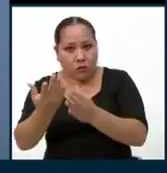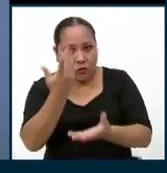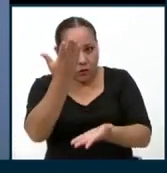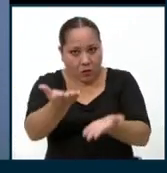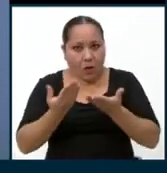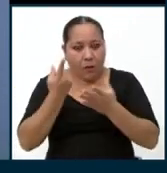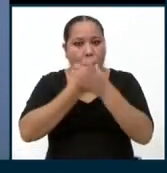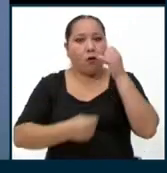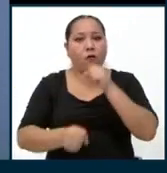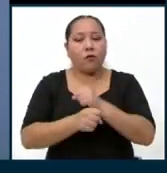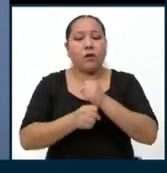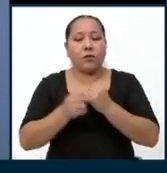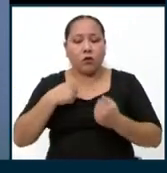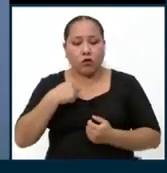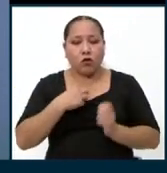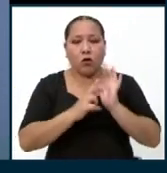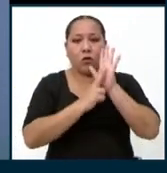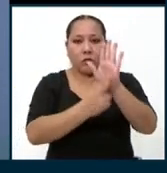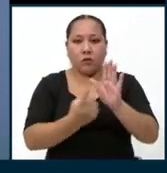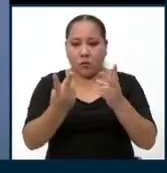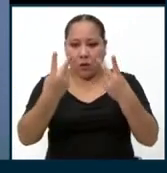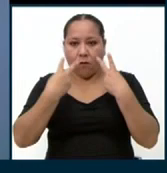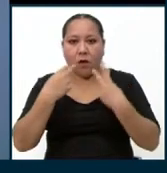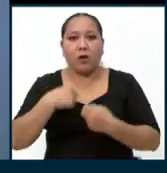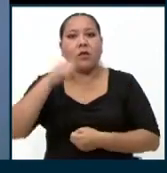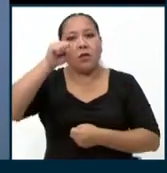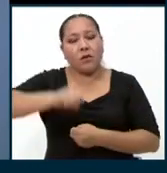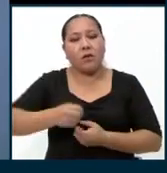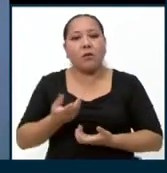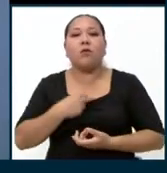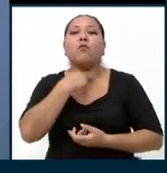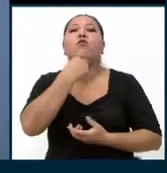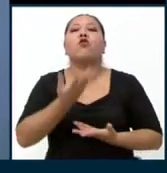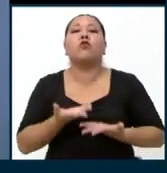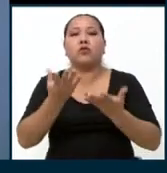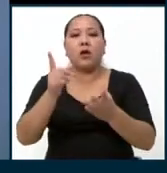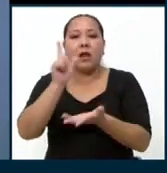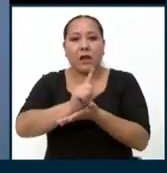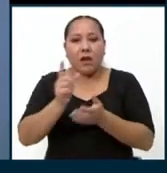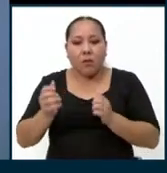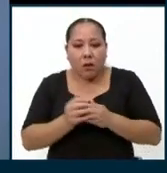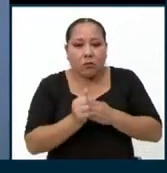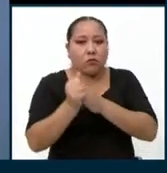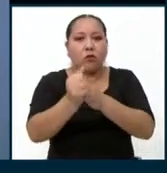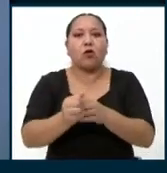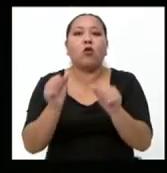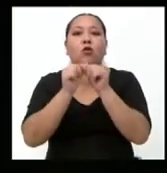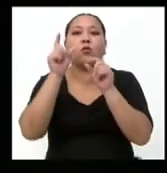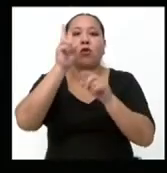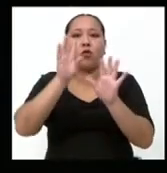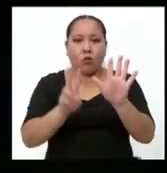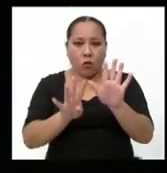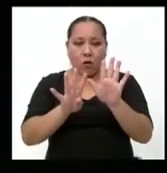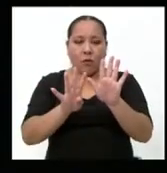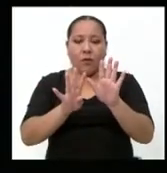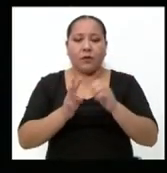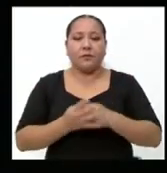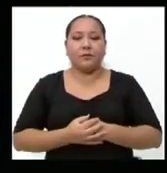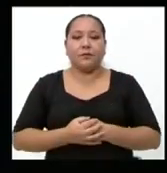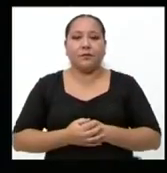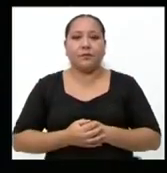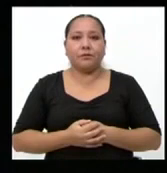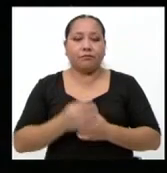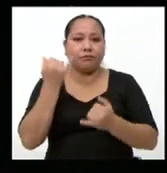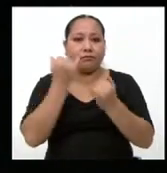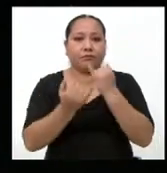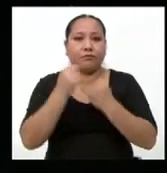poder representarlos y que vean en mí alguien que va a llevar su voz. Lima se mueve con el número 9. Bien, hemos llegado al